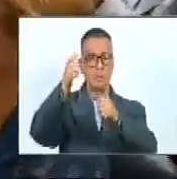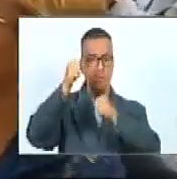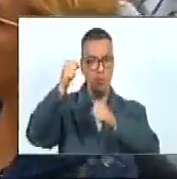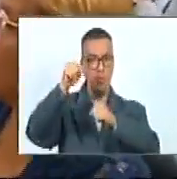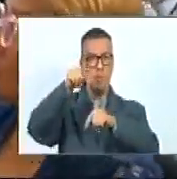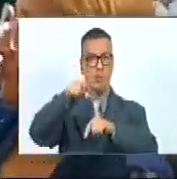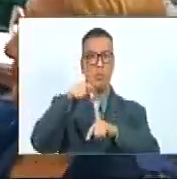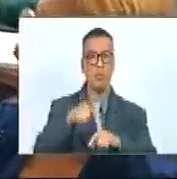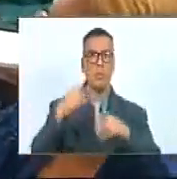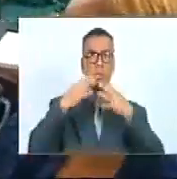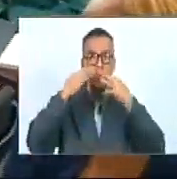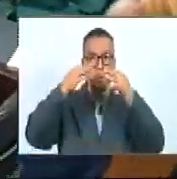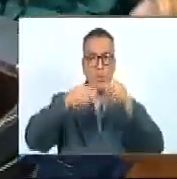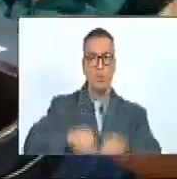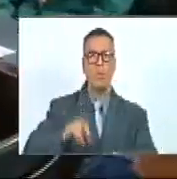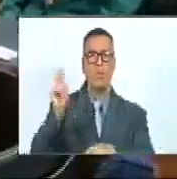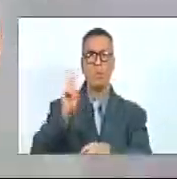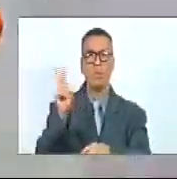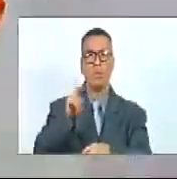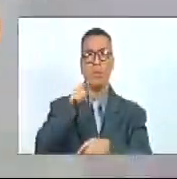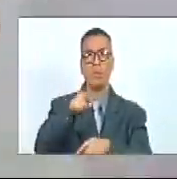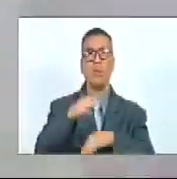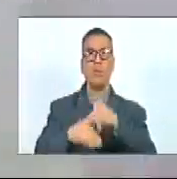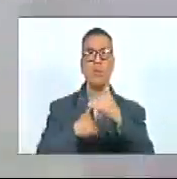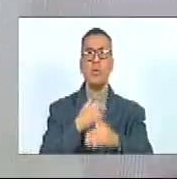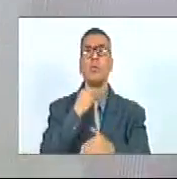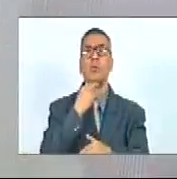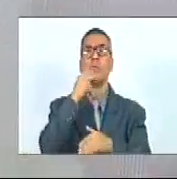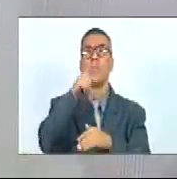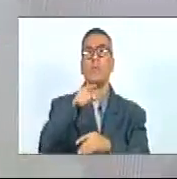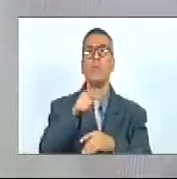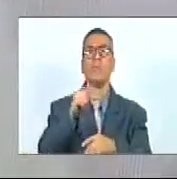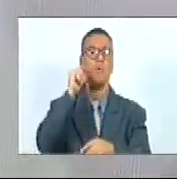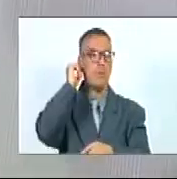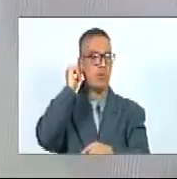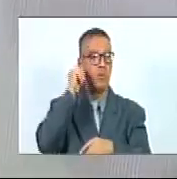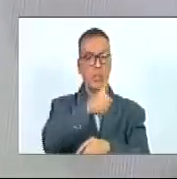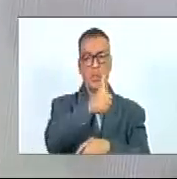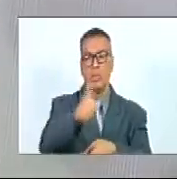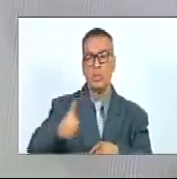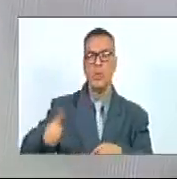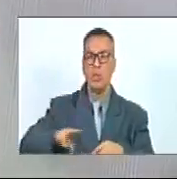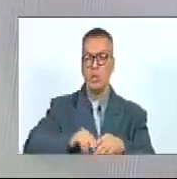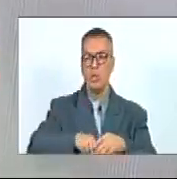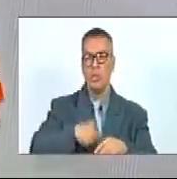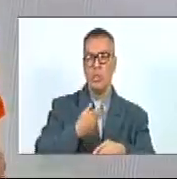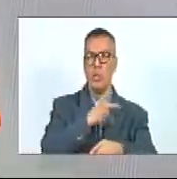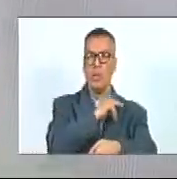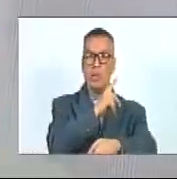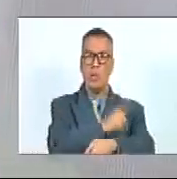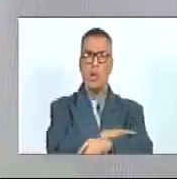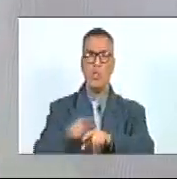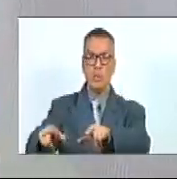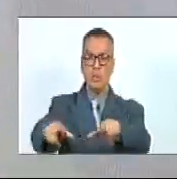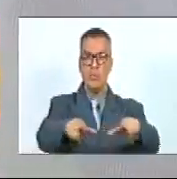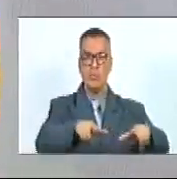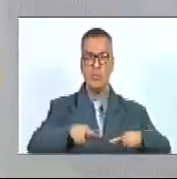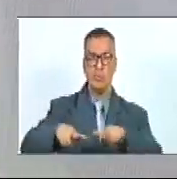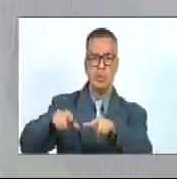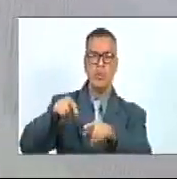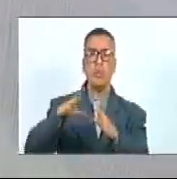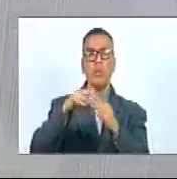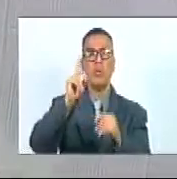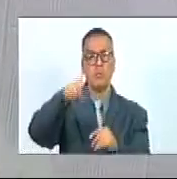allí la verdad de Venezuela llevada y elevada por mujeres de cada uno de los poderes en este espacio también es